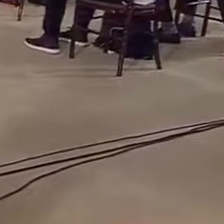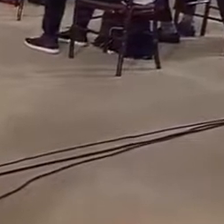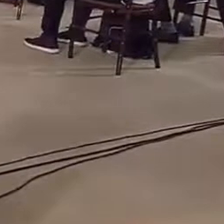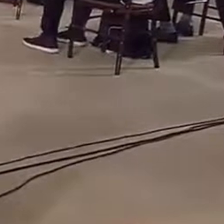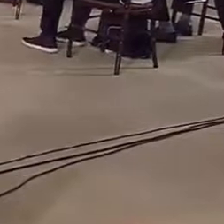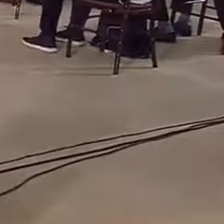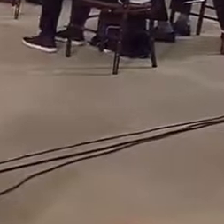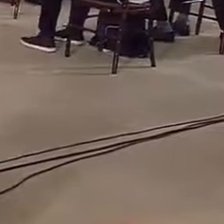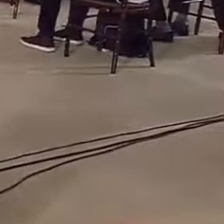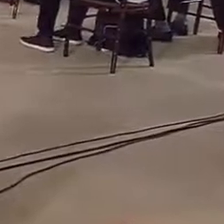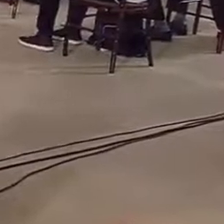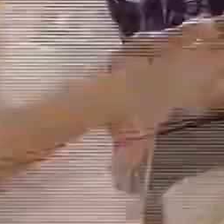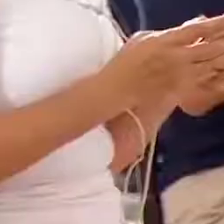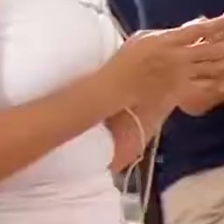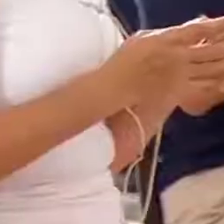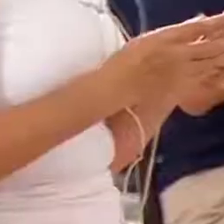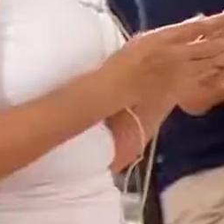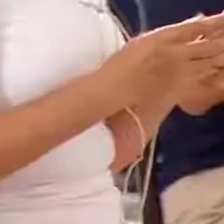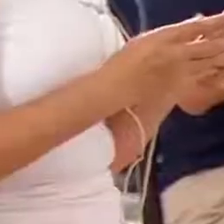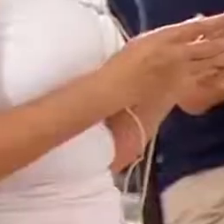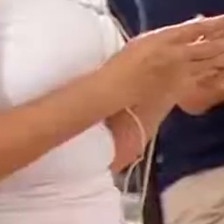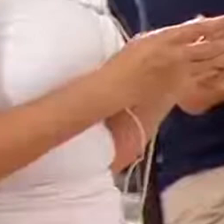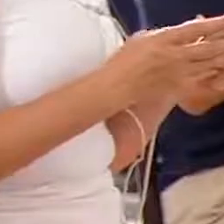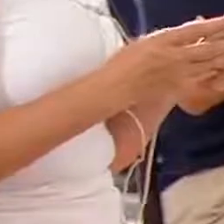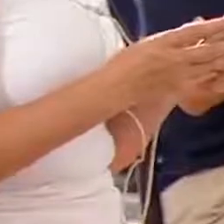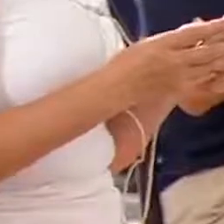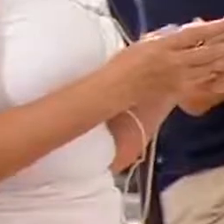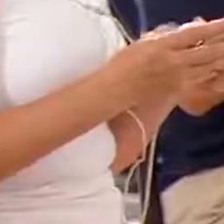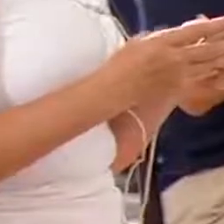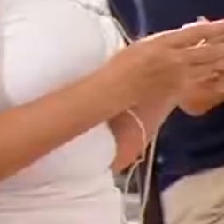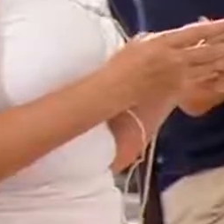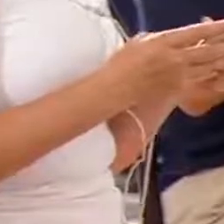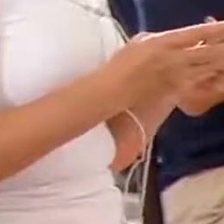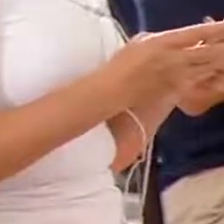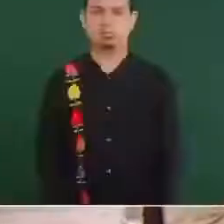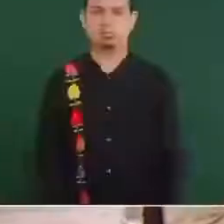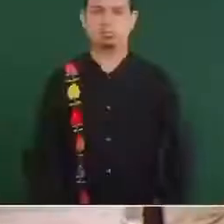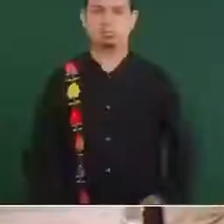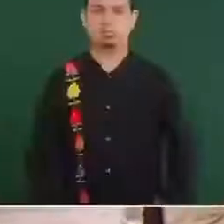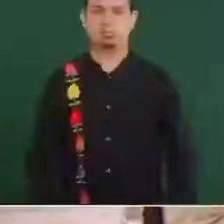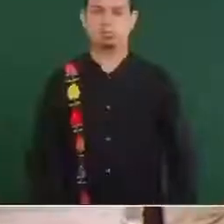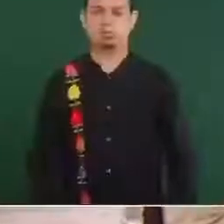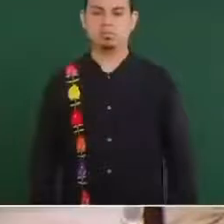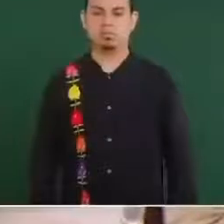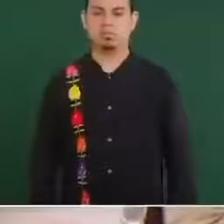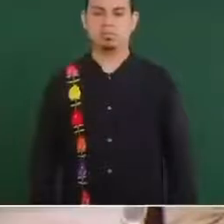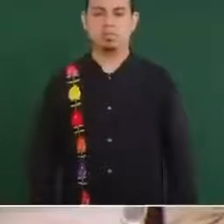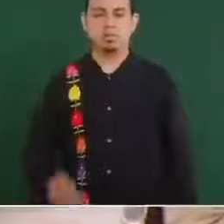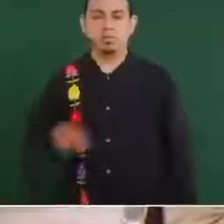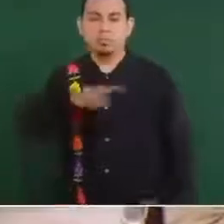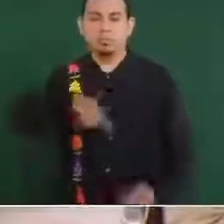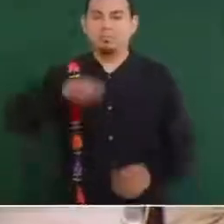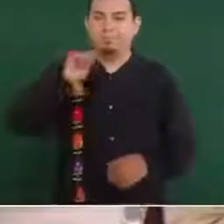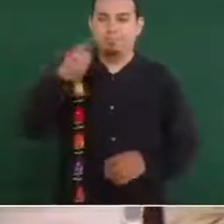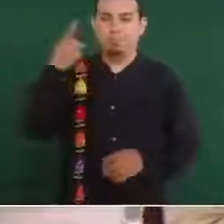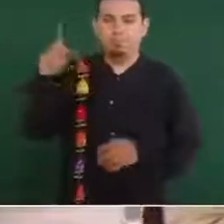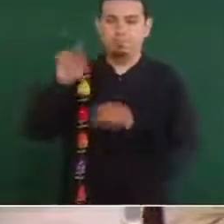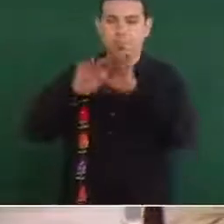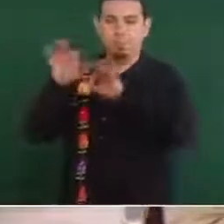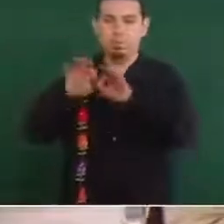armó una nueva estrategia para enfrentar a su gobierno,